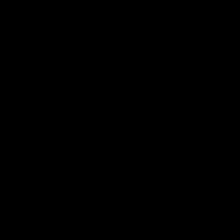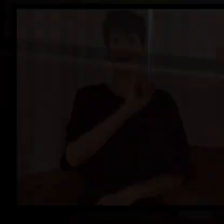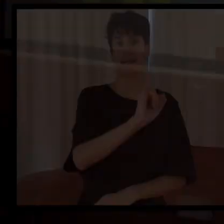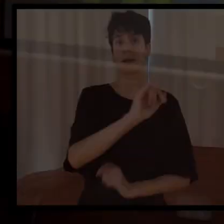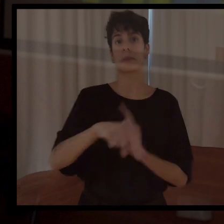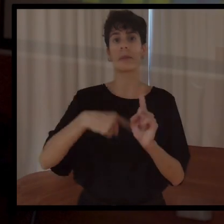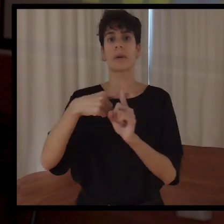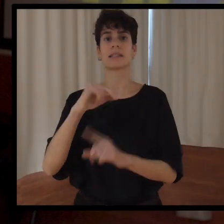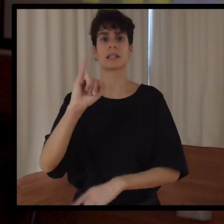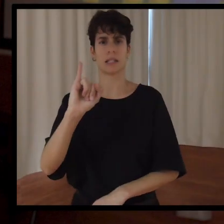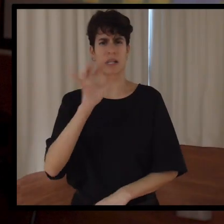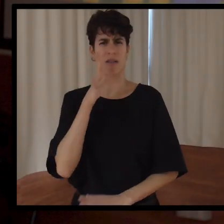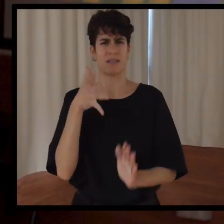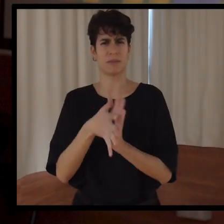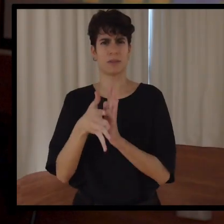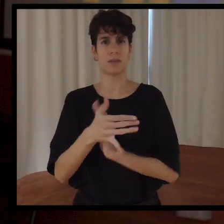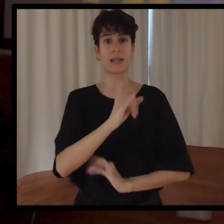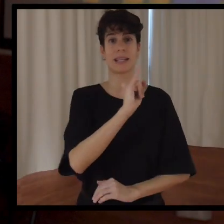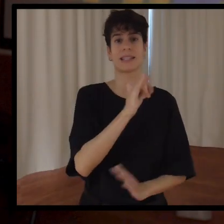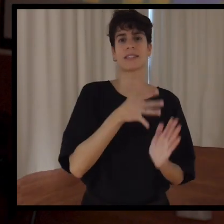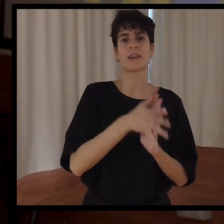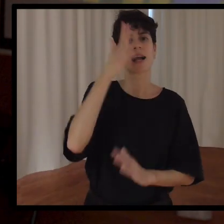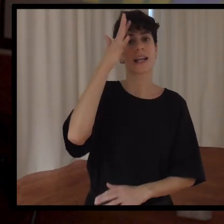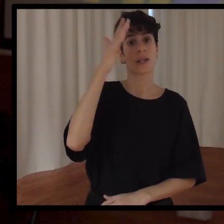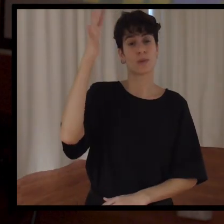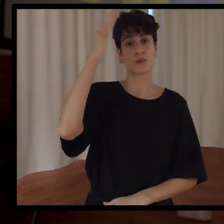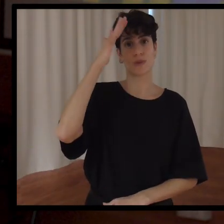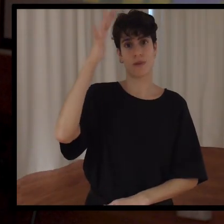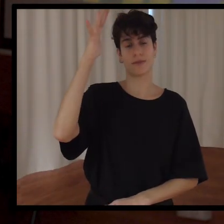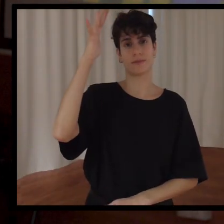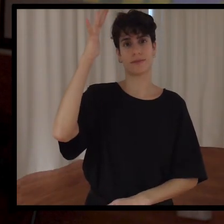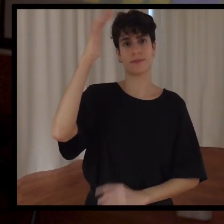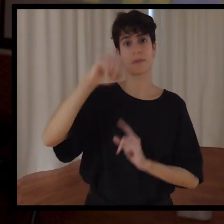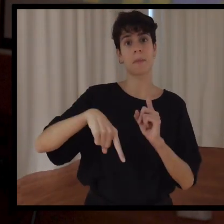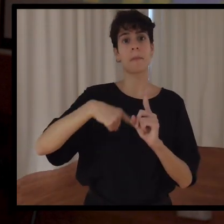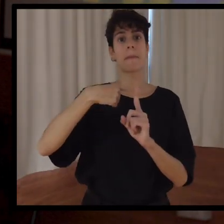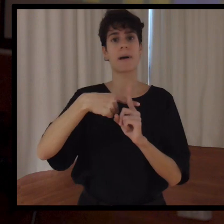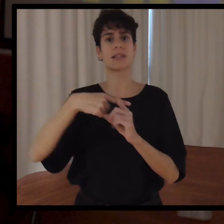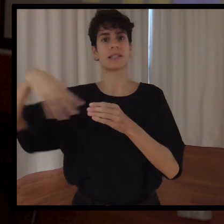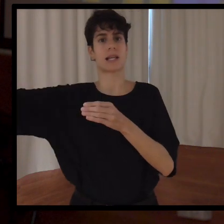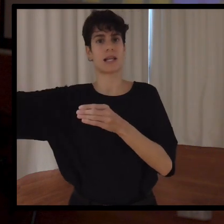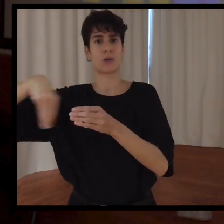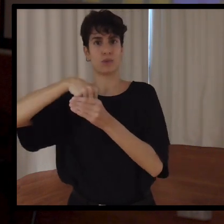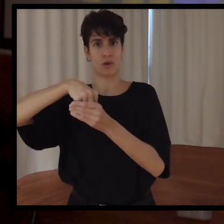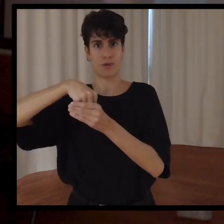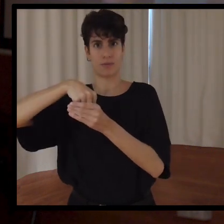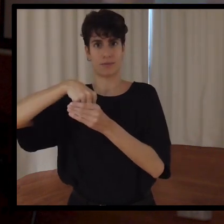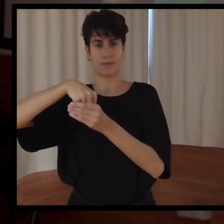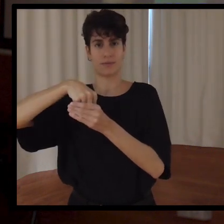Antes les decía IMAGI, para los que no sepan lo que significa IMAGI es ilusión